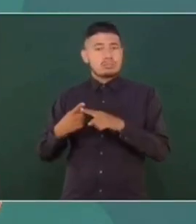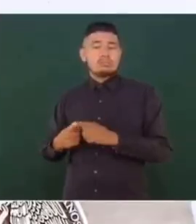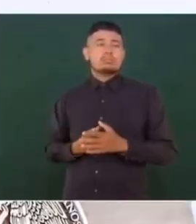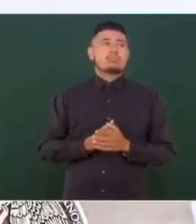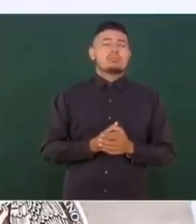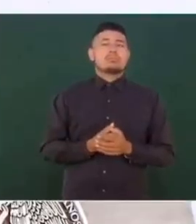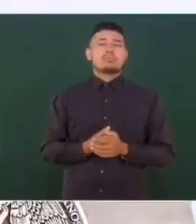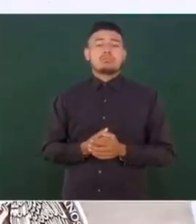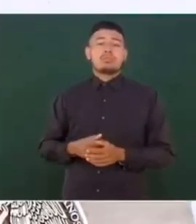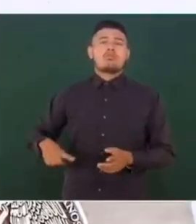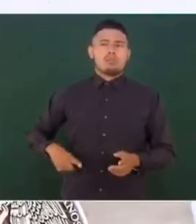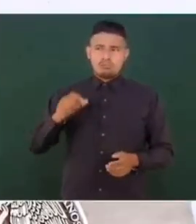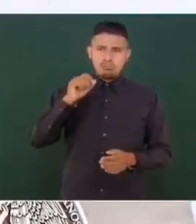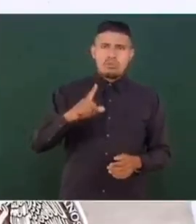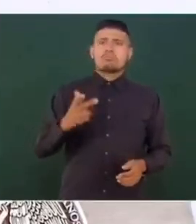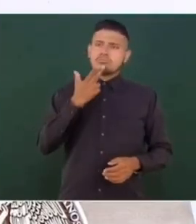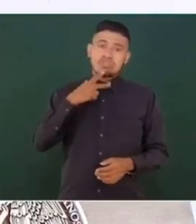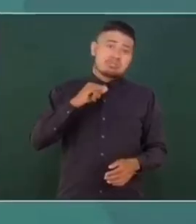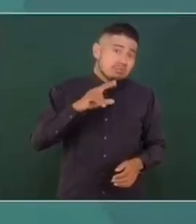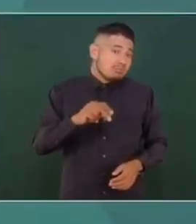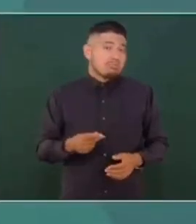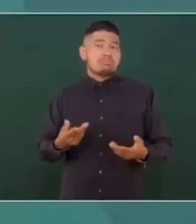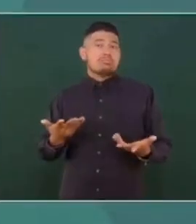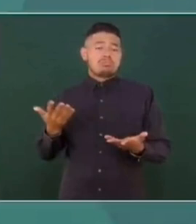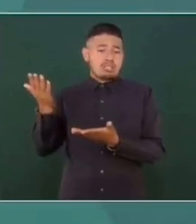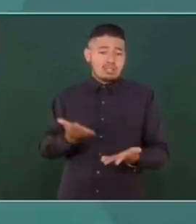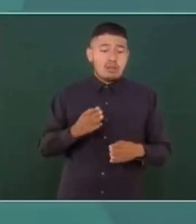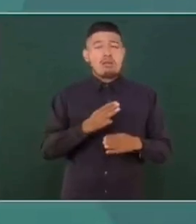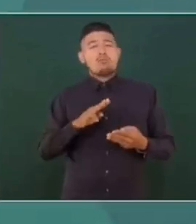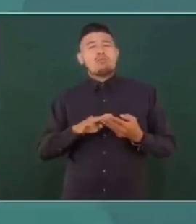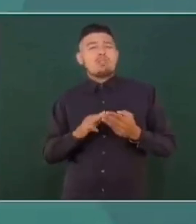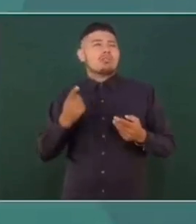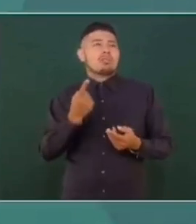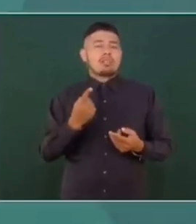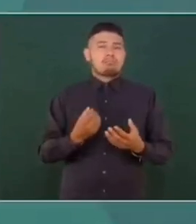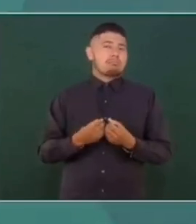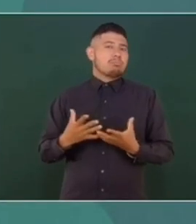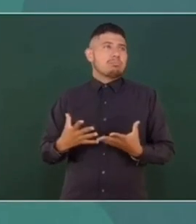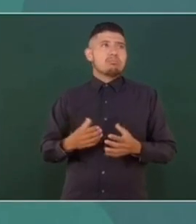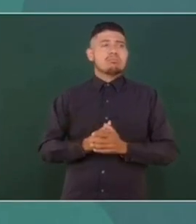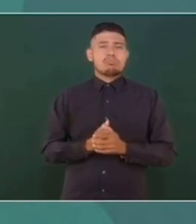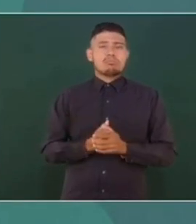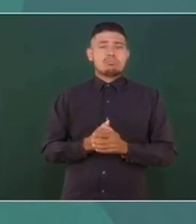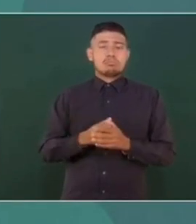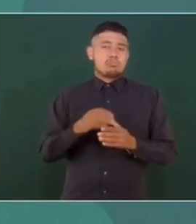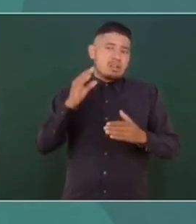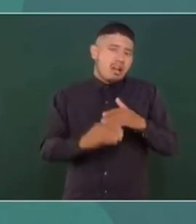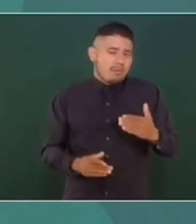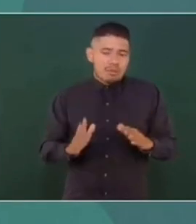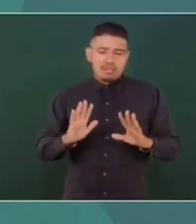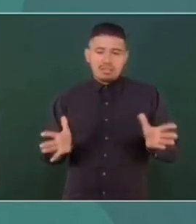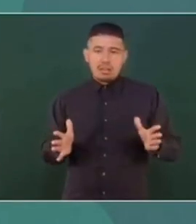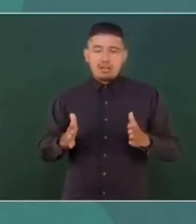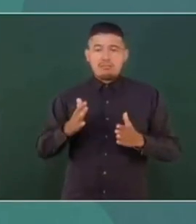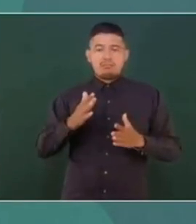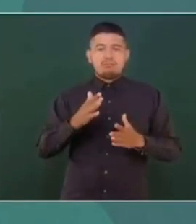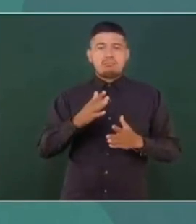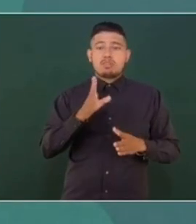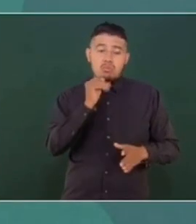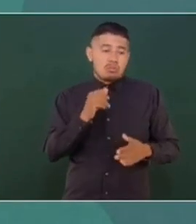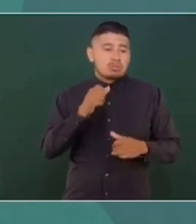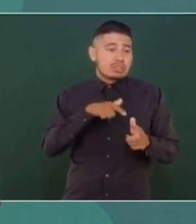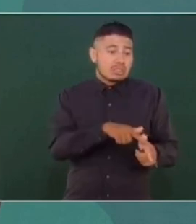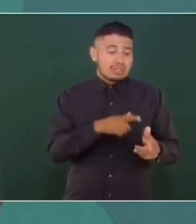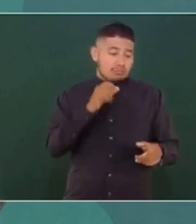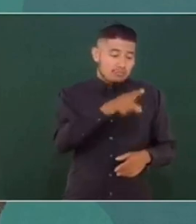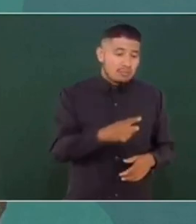pues hay que los propios gobernadores vean si les ha servido. Si al llegar el momento en que fenezca este periodo, ya no podemos seguir actuando